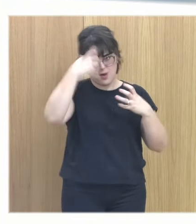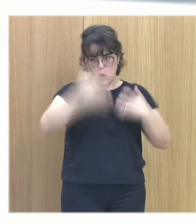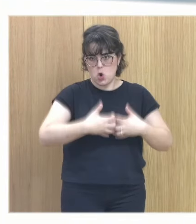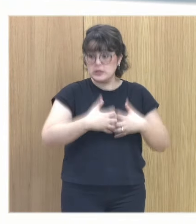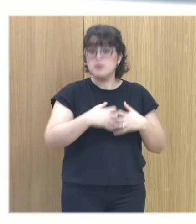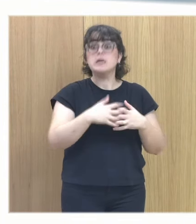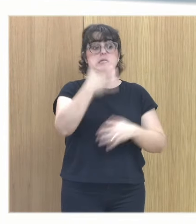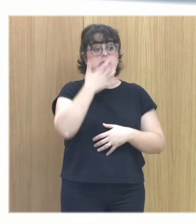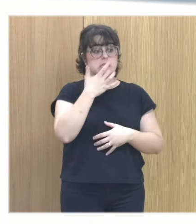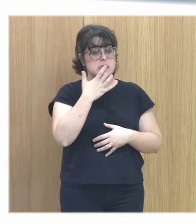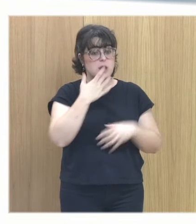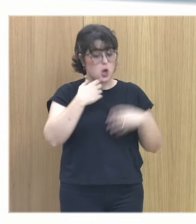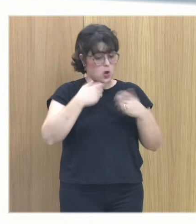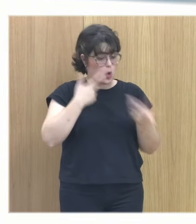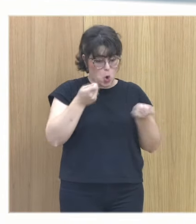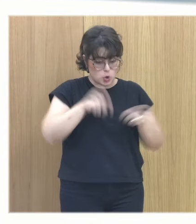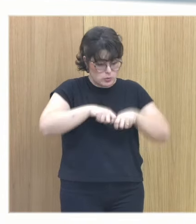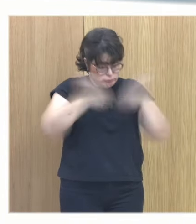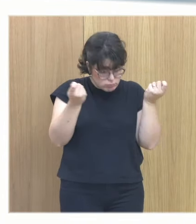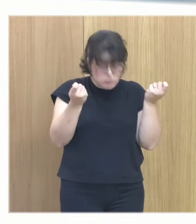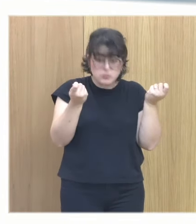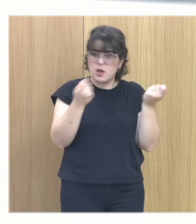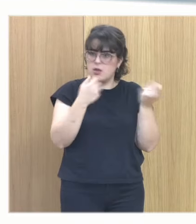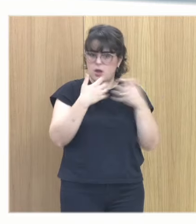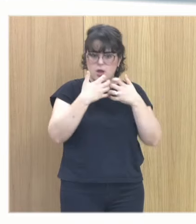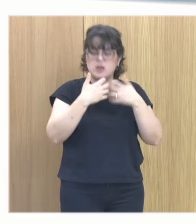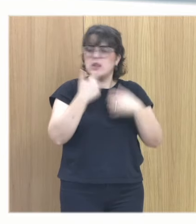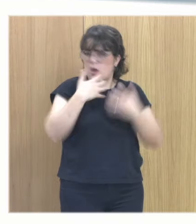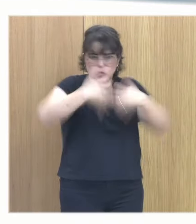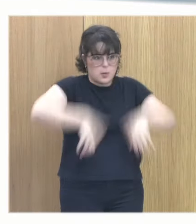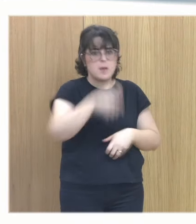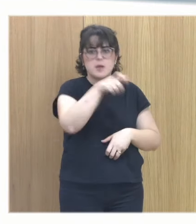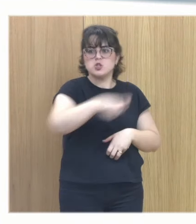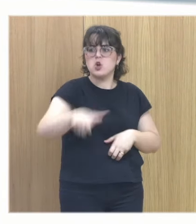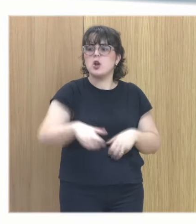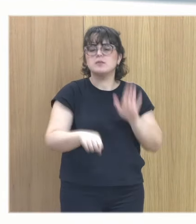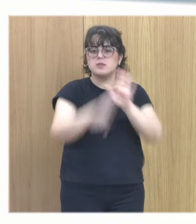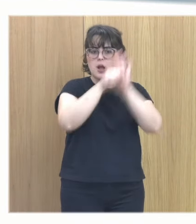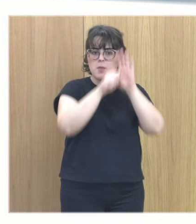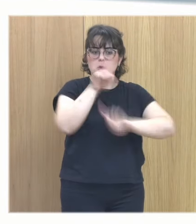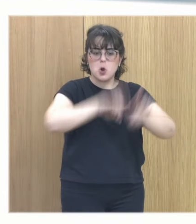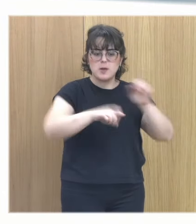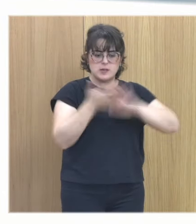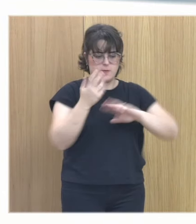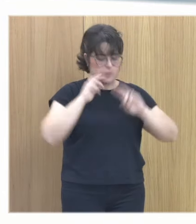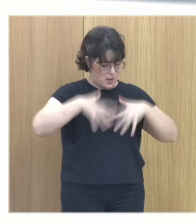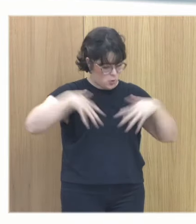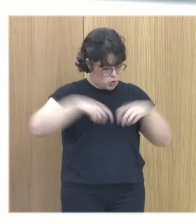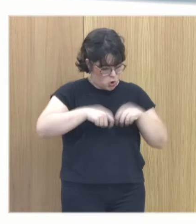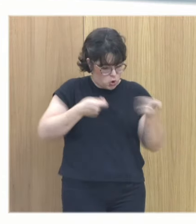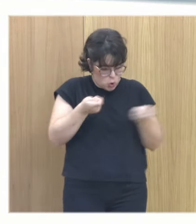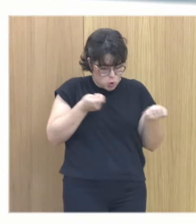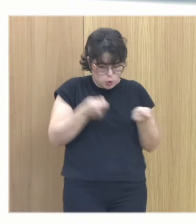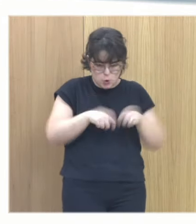capacidad de autorregulación se rompe que nosotros lo decimos sistemáticamente decimos que las personas con historias de trauma tienen problemas de autorregulación emocional esto